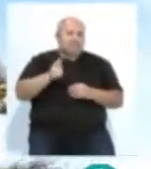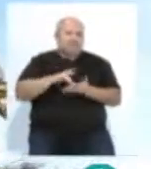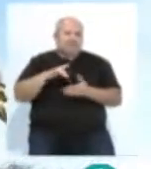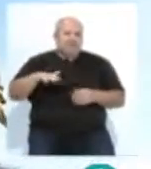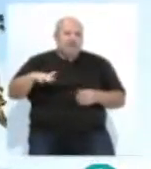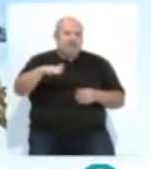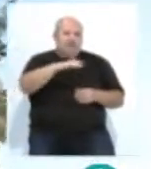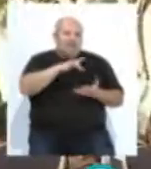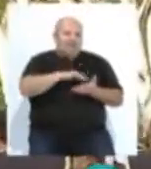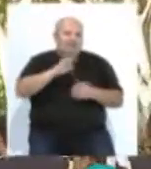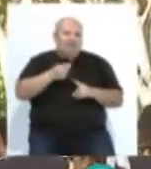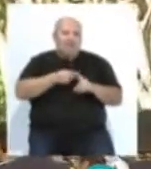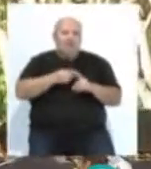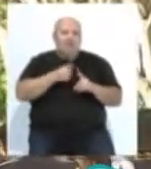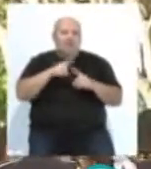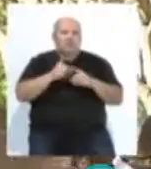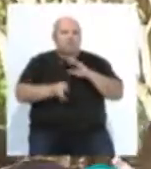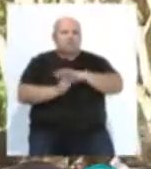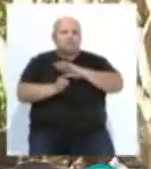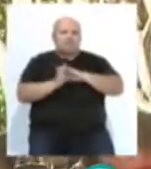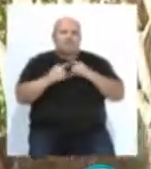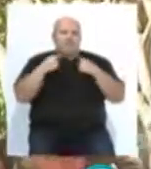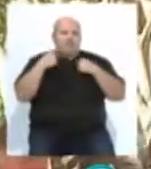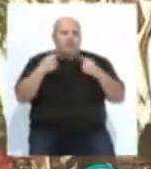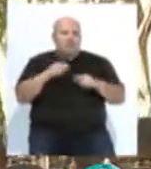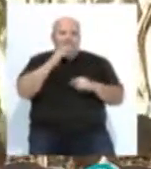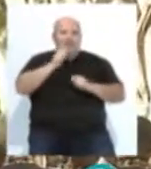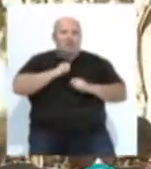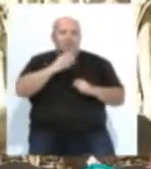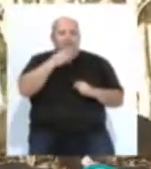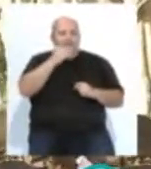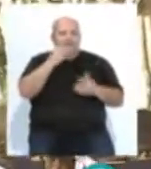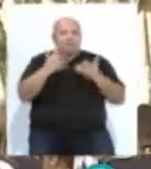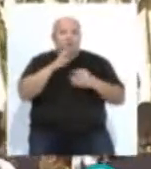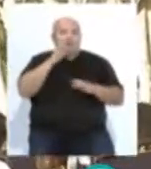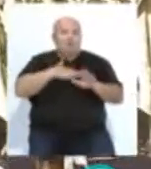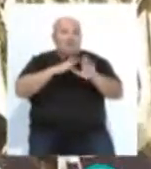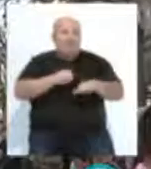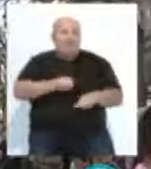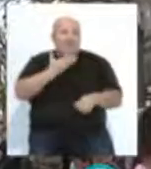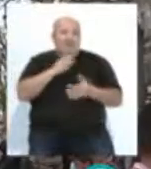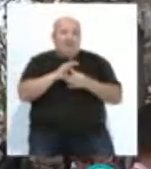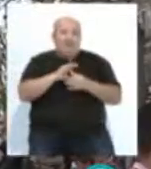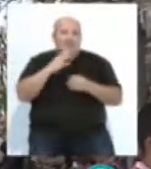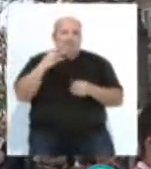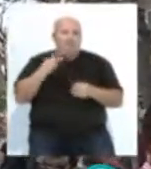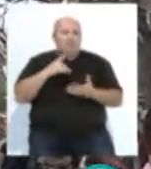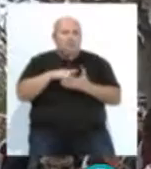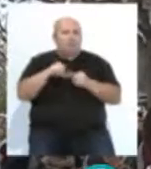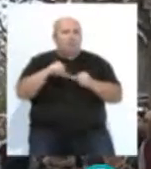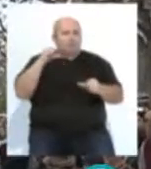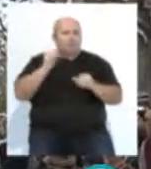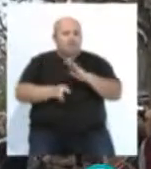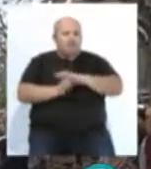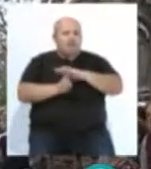el recorrido de la Virgen Coronada, pero que aún siguen sin perder su encanto. Y es que la devoción a María Auxilio de los Cristianos no solo se